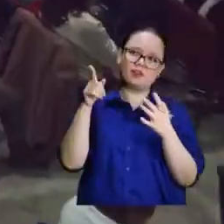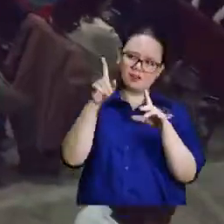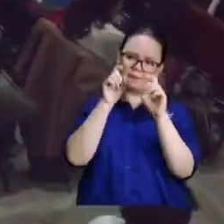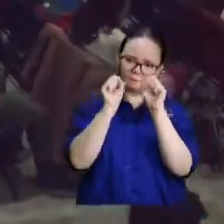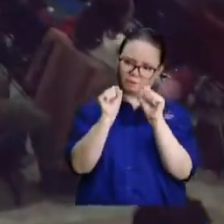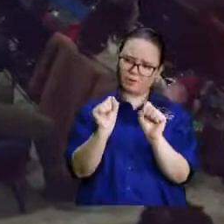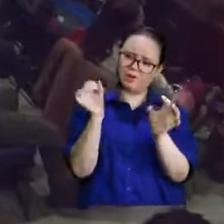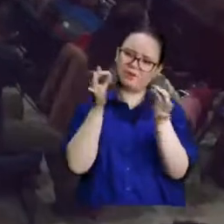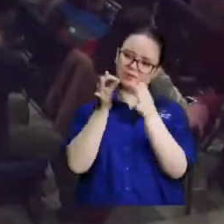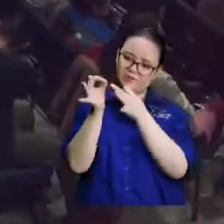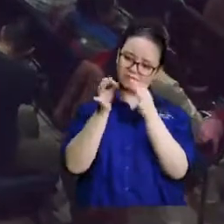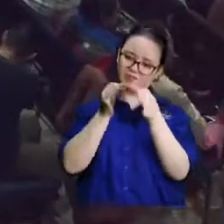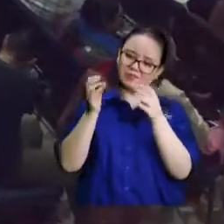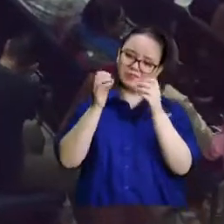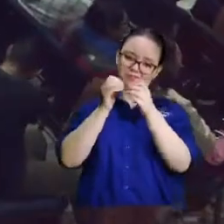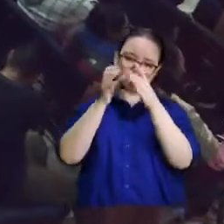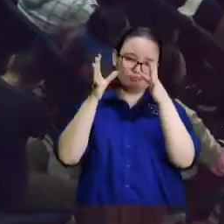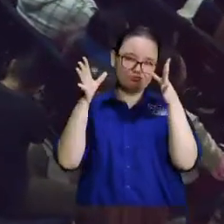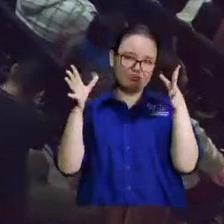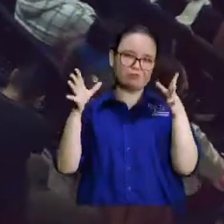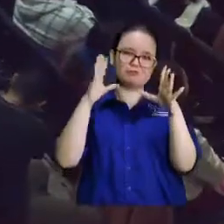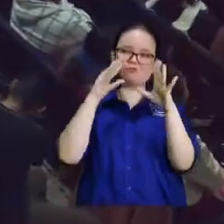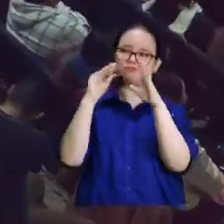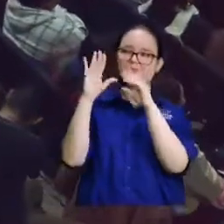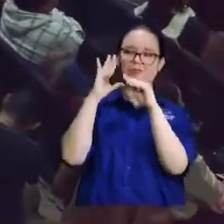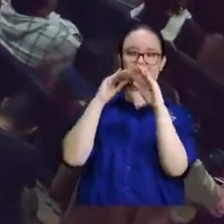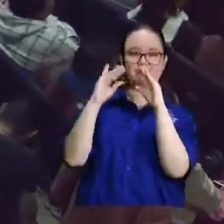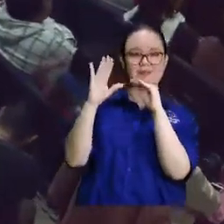y entonces ahí ya conversa